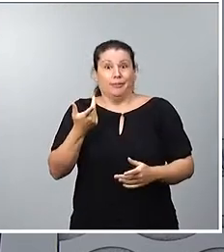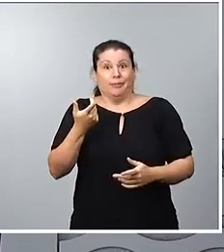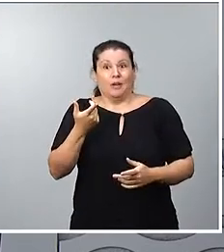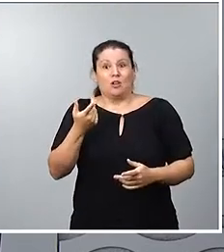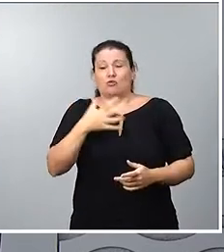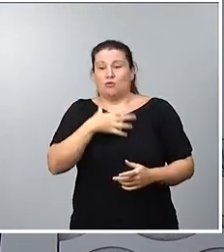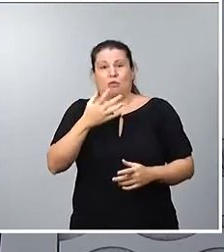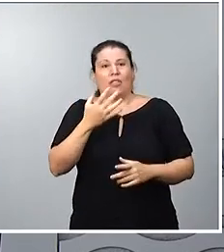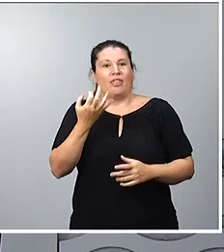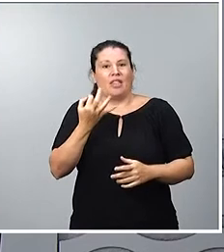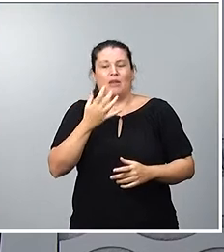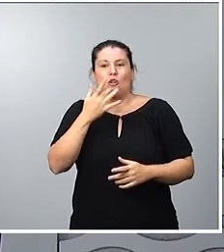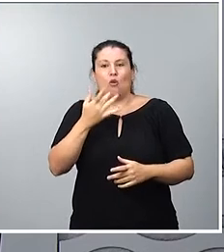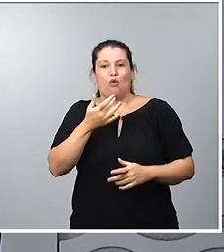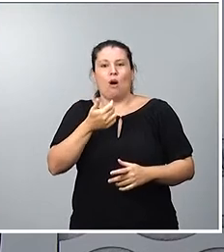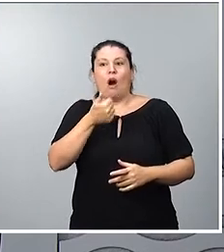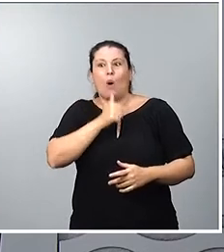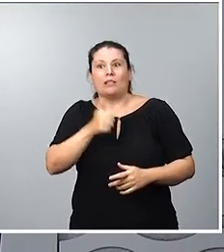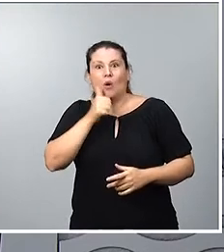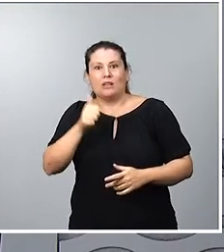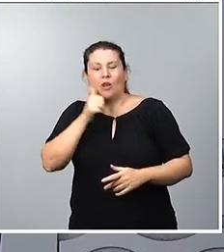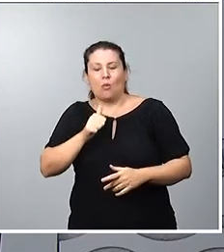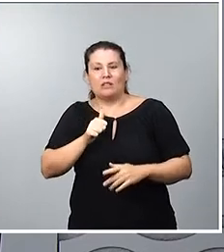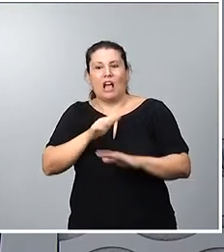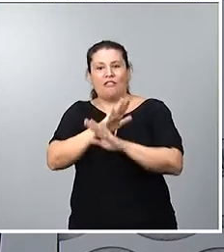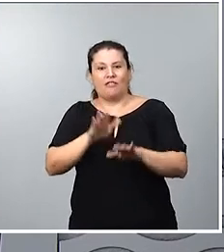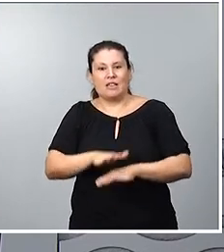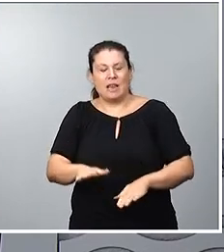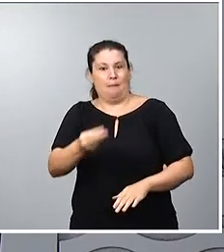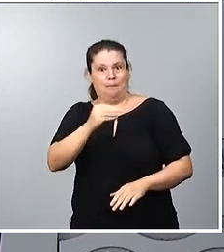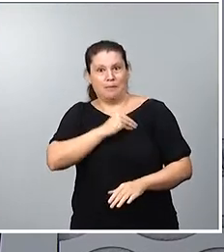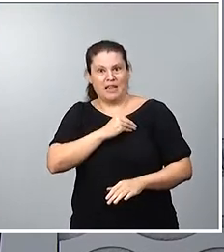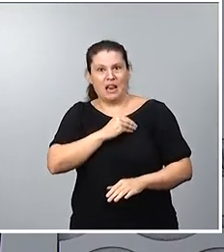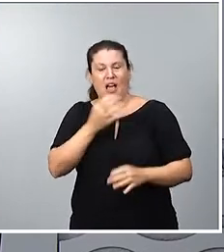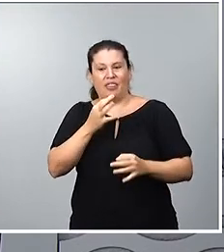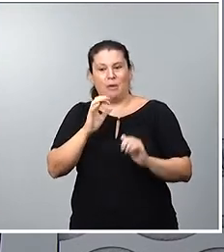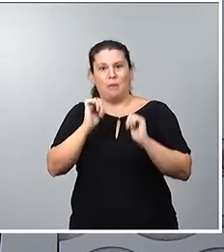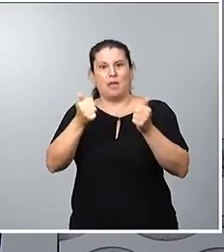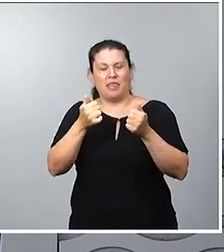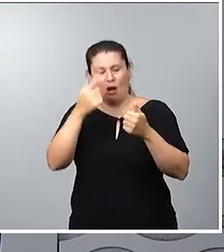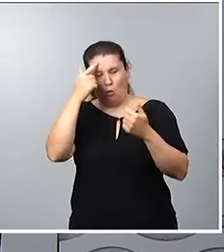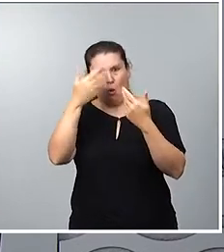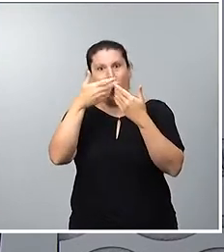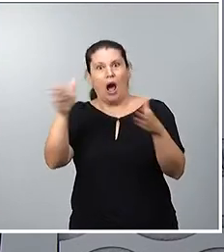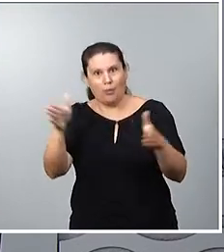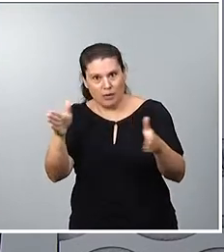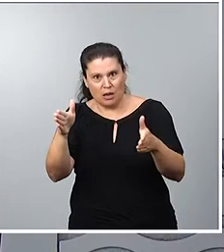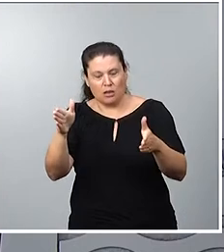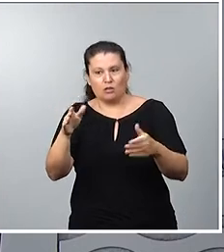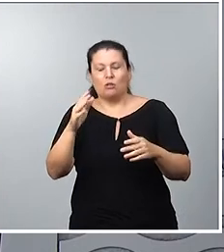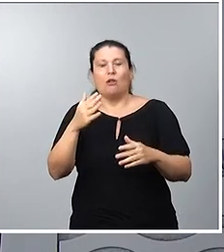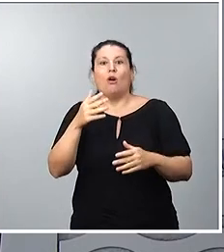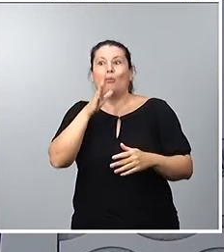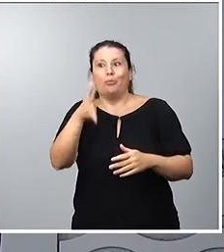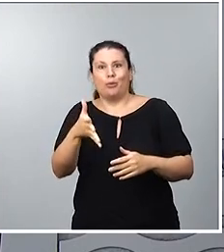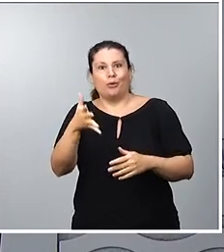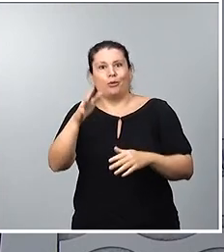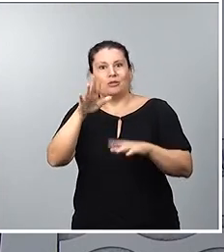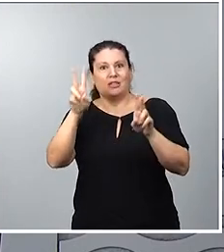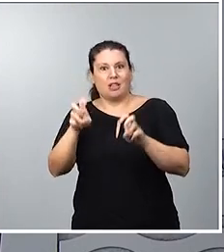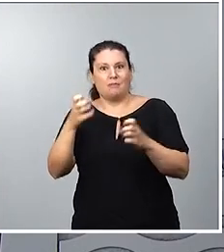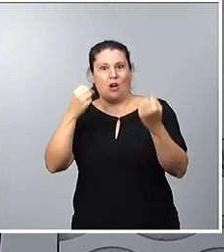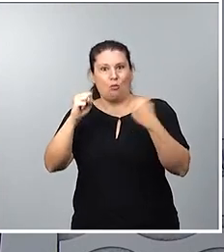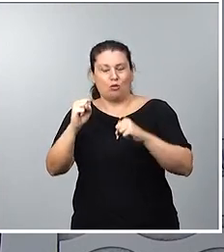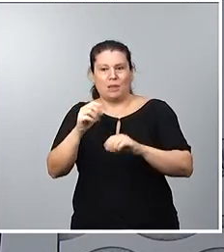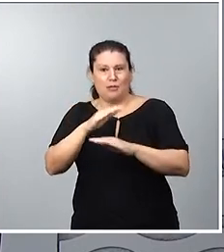haberse producido. Pero estamos en estos momentos en una verdadera reacción social y deportiva que va a hacer de este